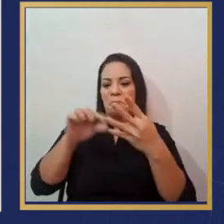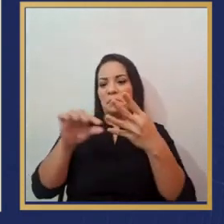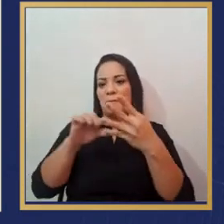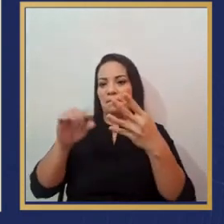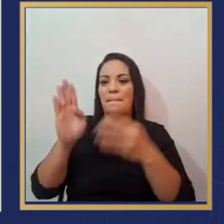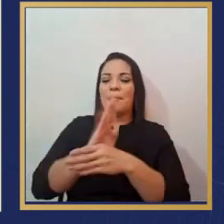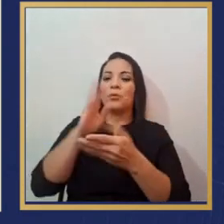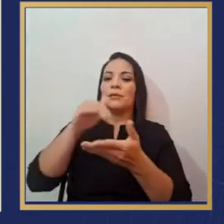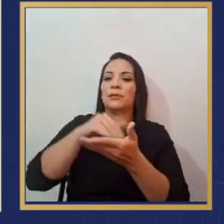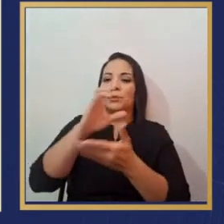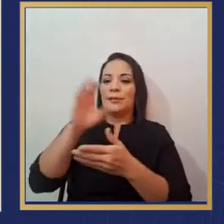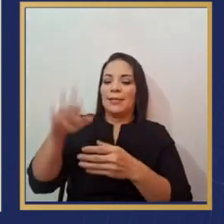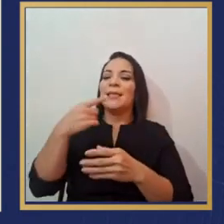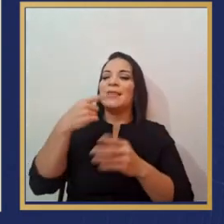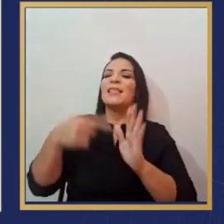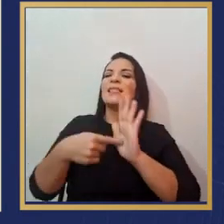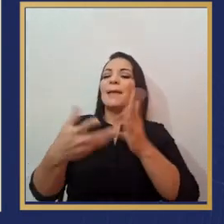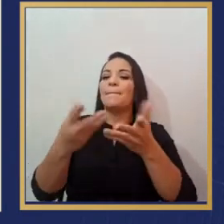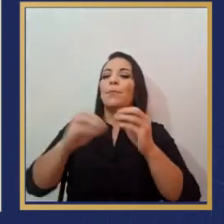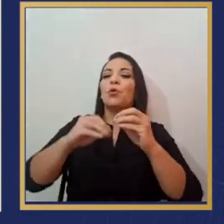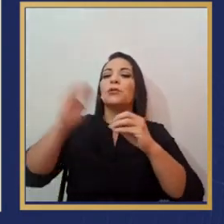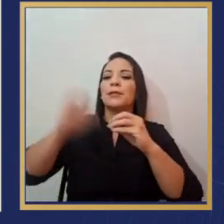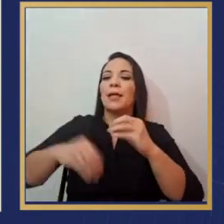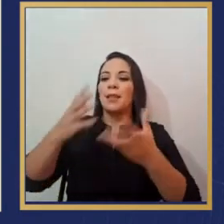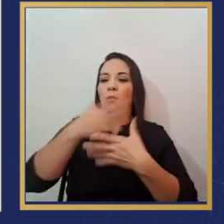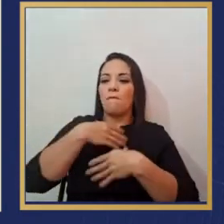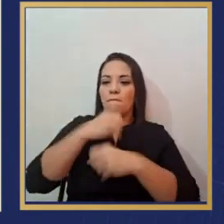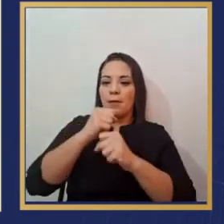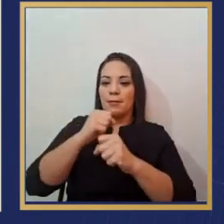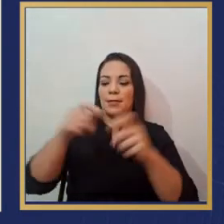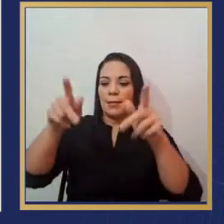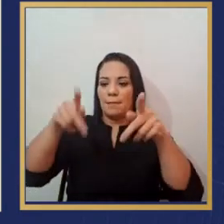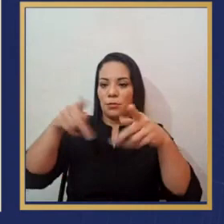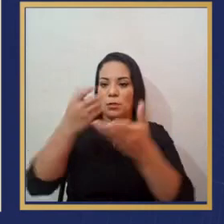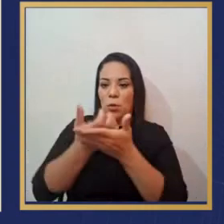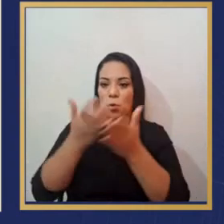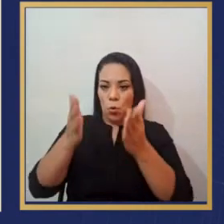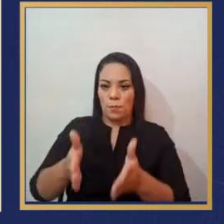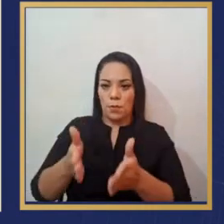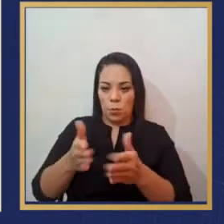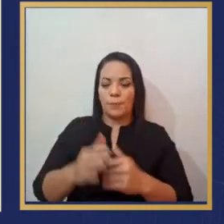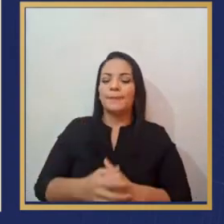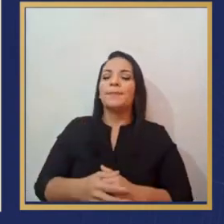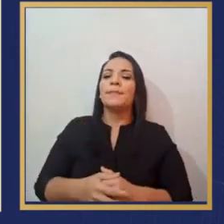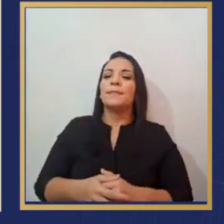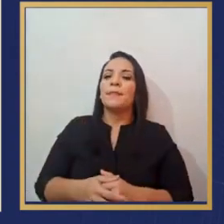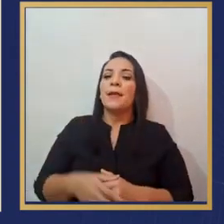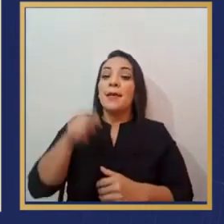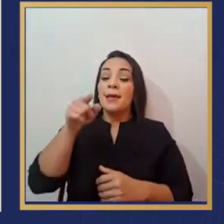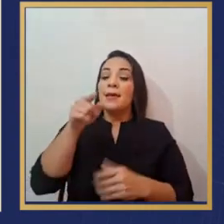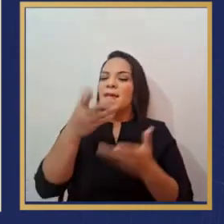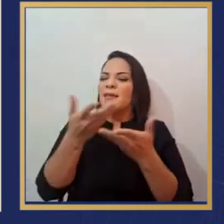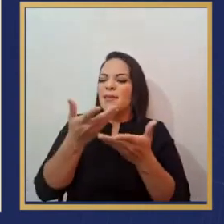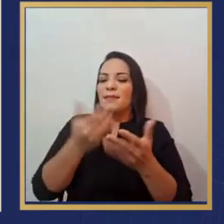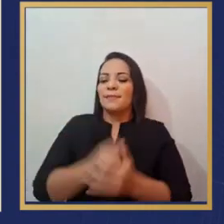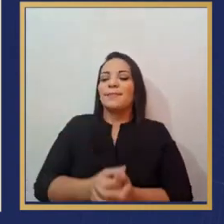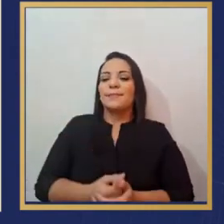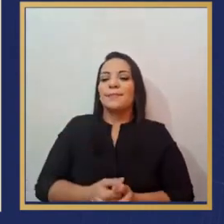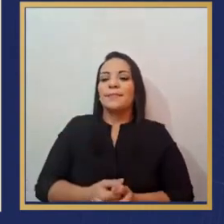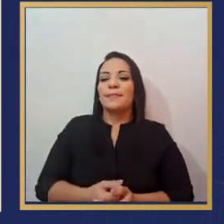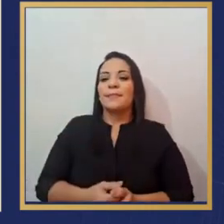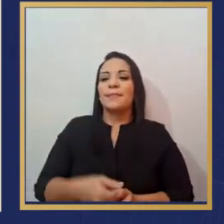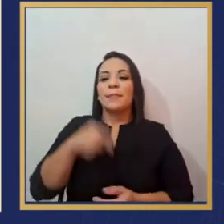que se llama el Índice de Confianza del Agente Económico. Y básicamente ubica, según la